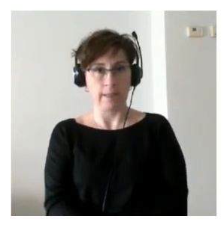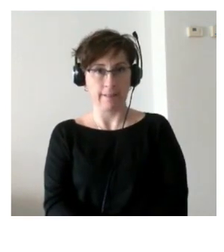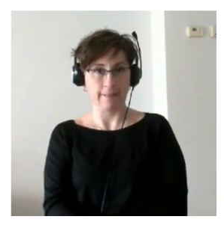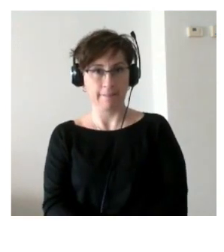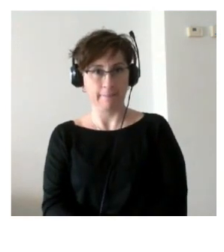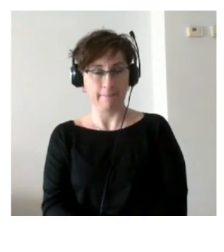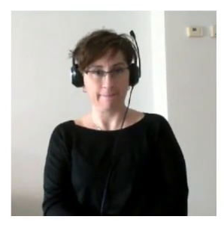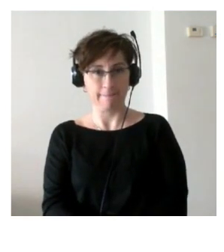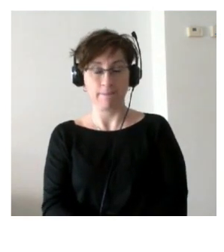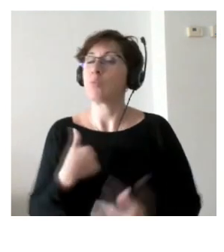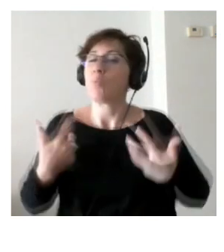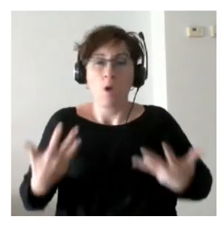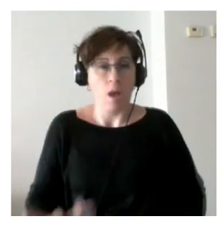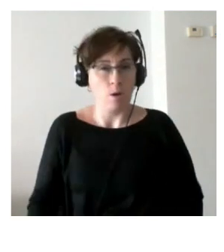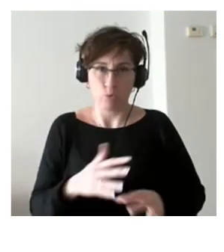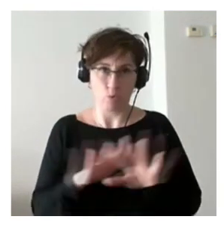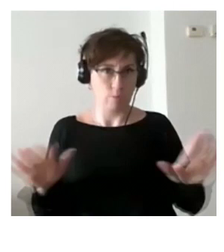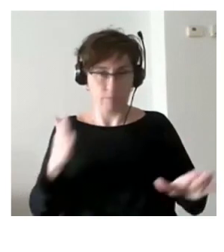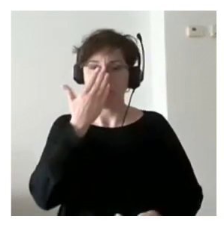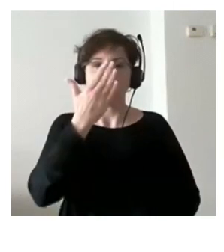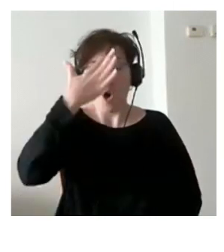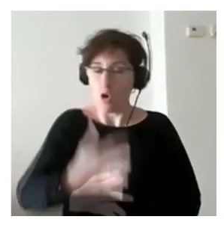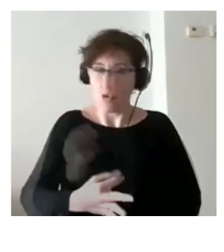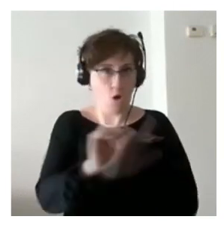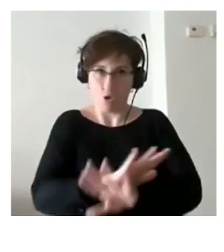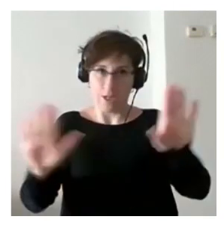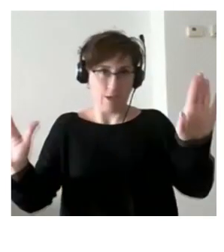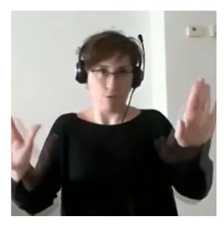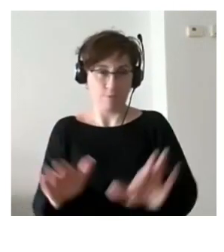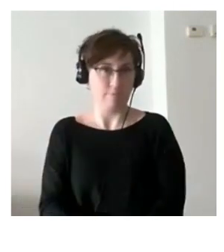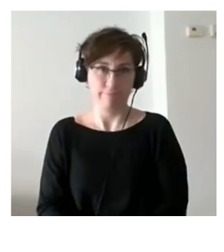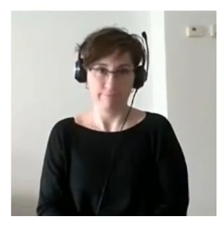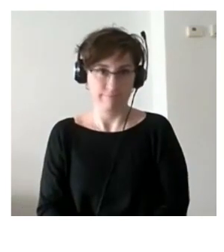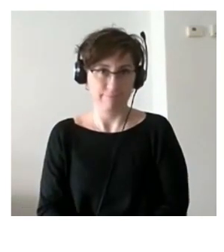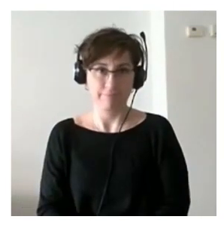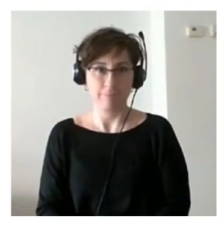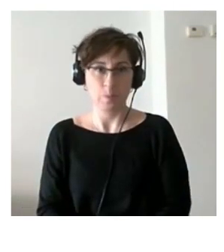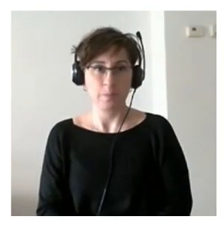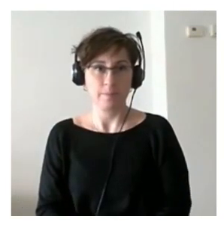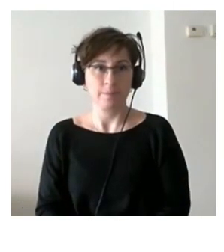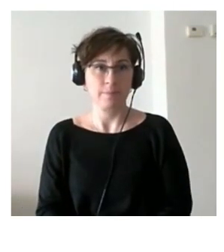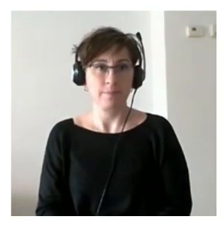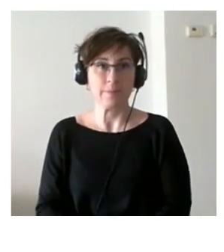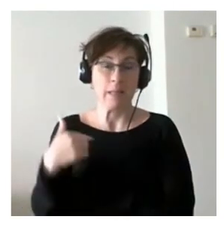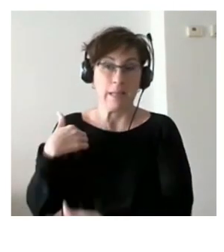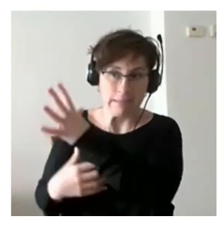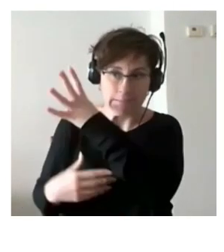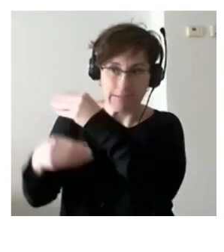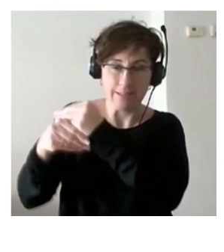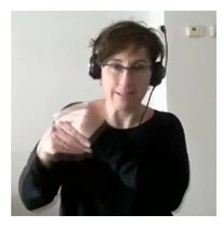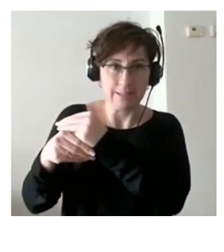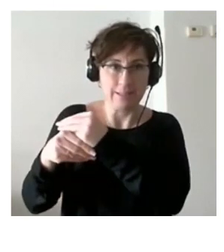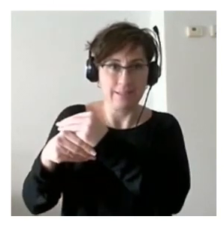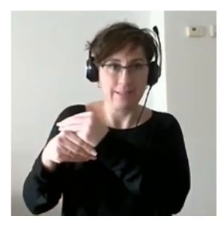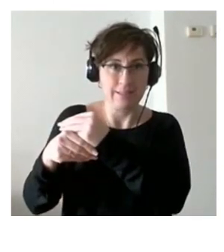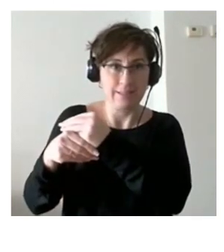y estoy muy a gusto la verdad no lo creo lo que han hecho conmigo Sara y compañía le sigo le sigo quitando